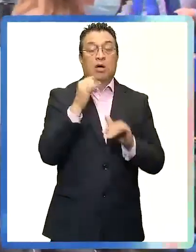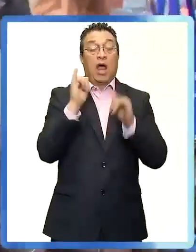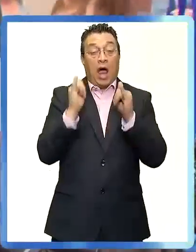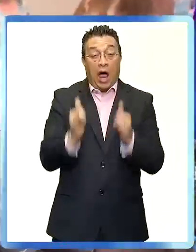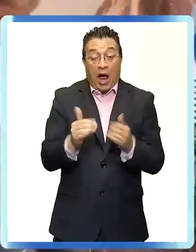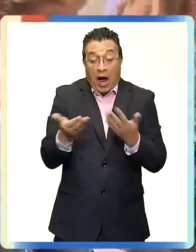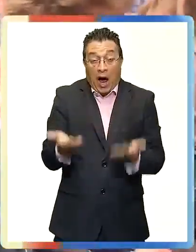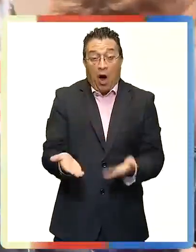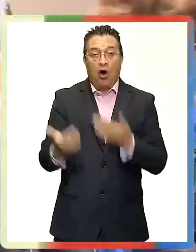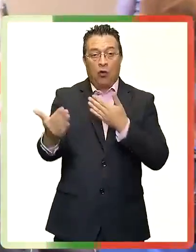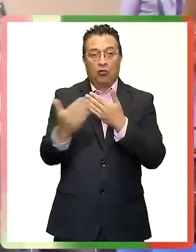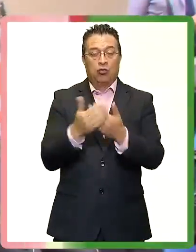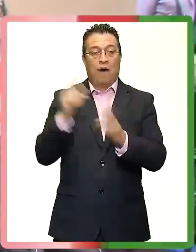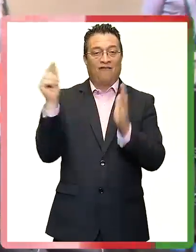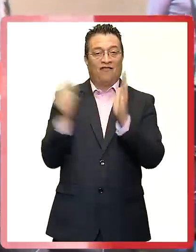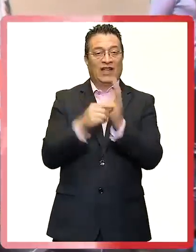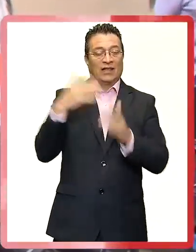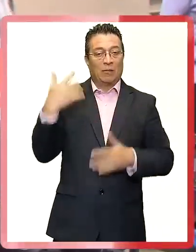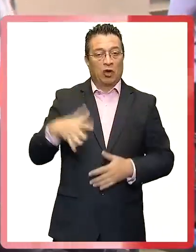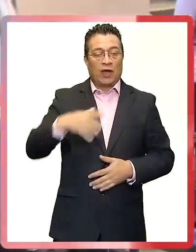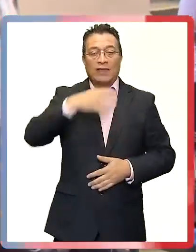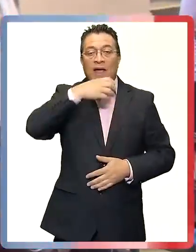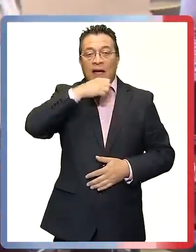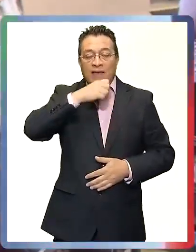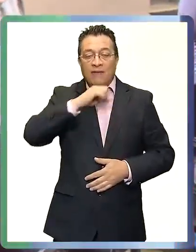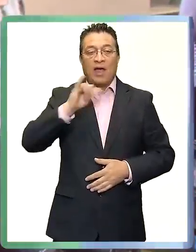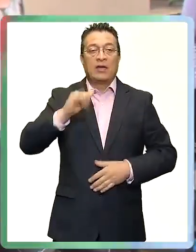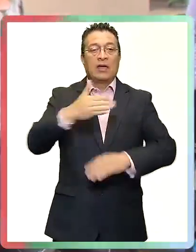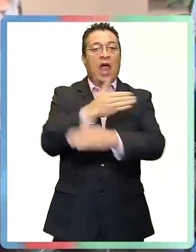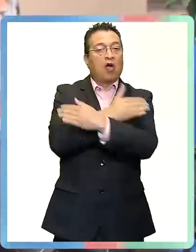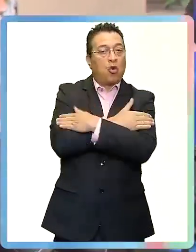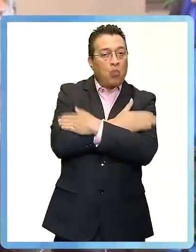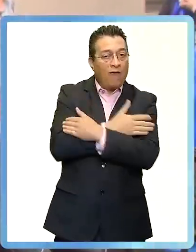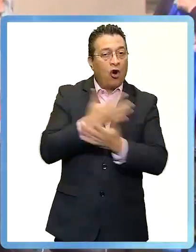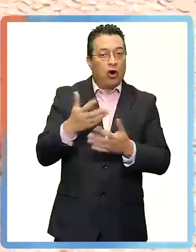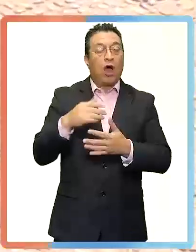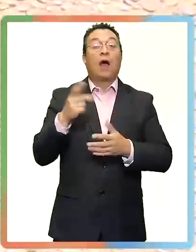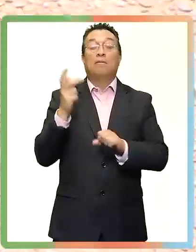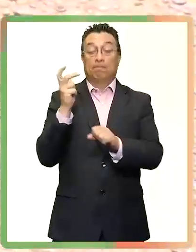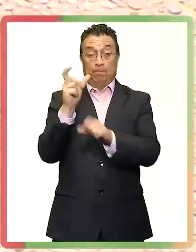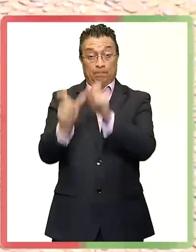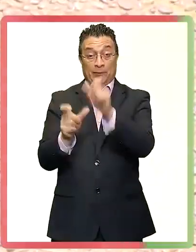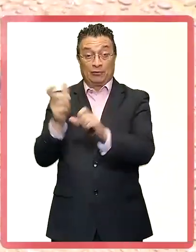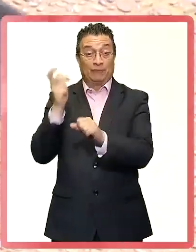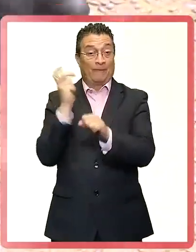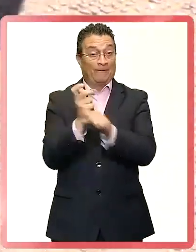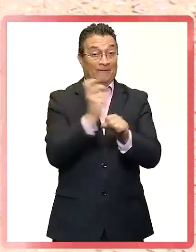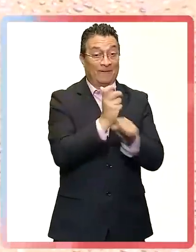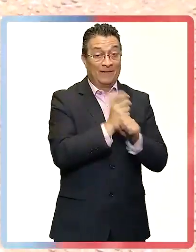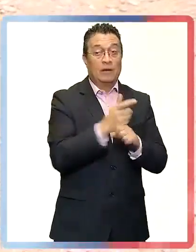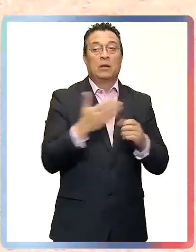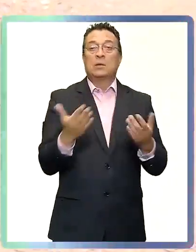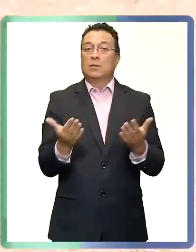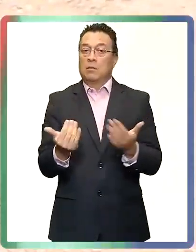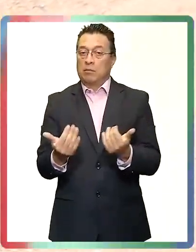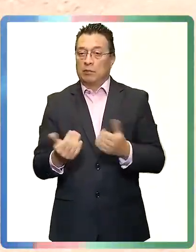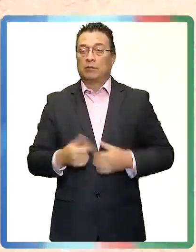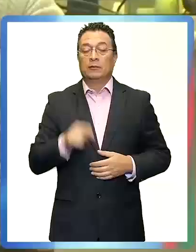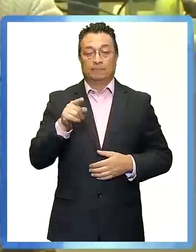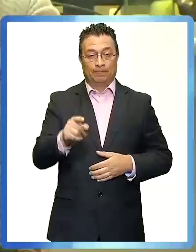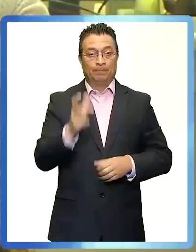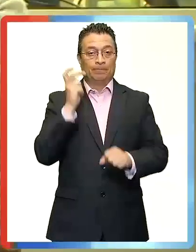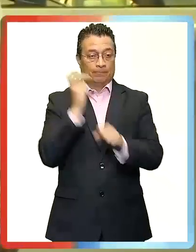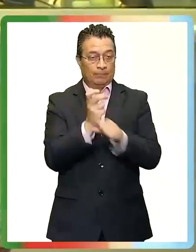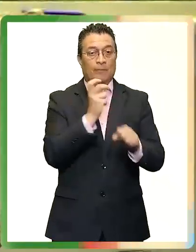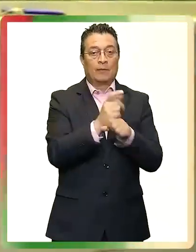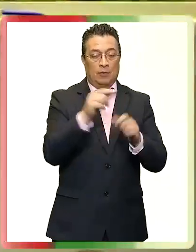quitan sus pensiones y ahora se aproximan fechas importantes como es Navidad y Año Nuevo y los delincuentes están a